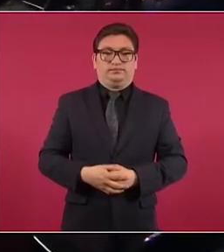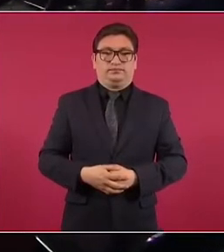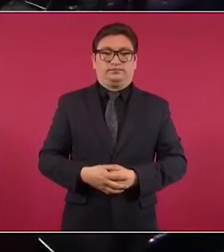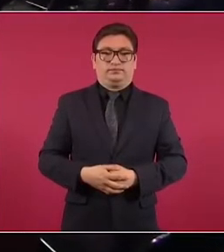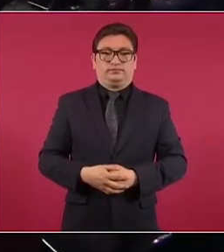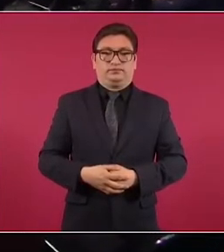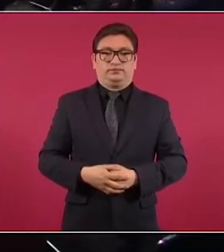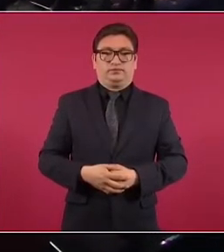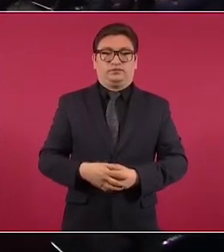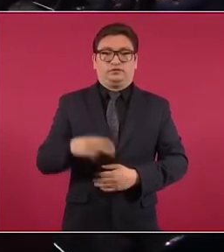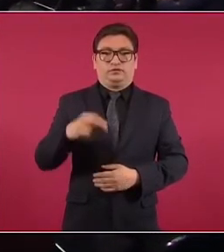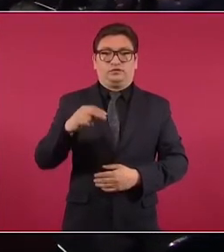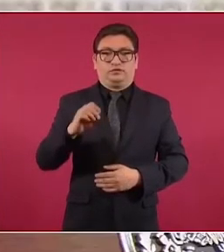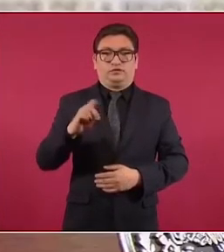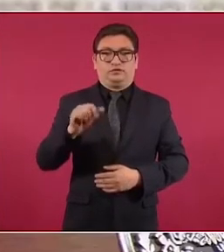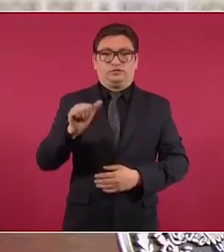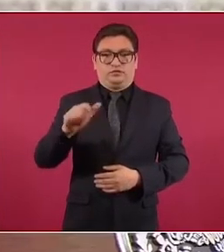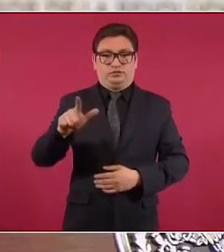Nodal.